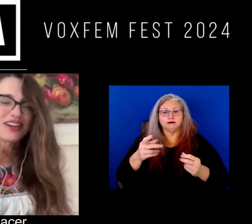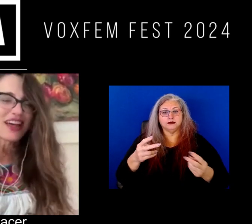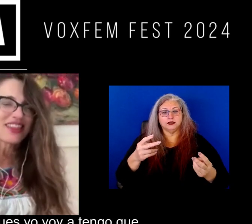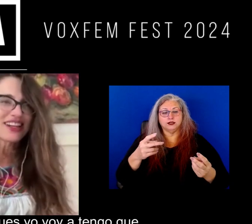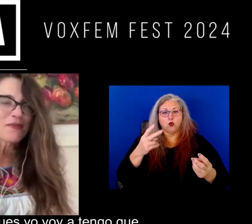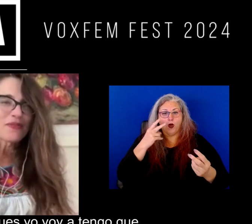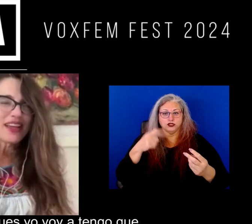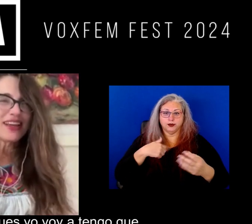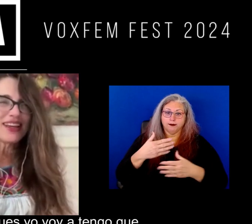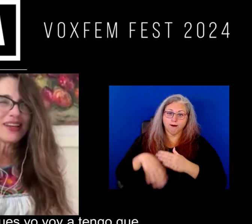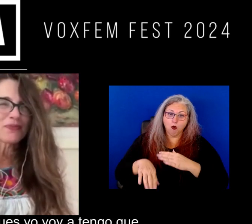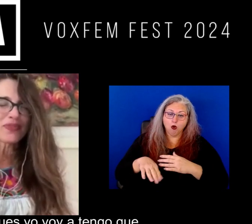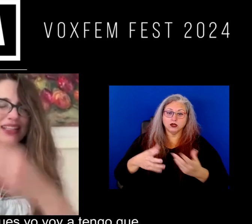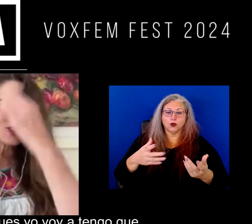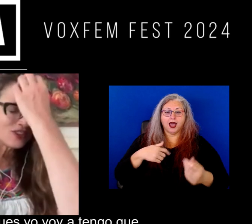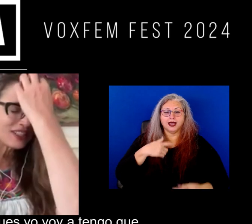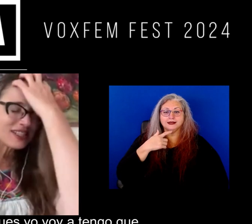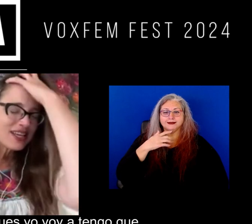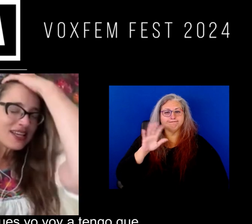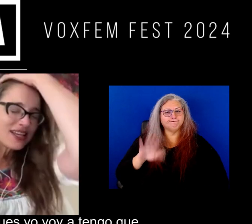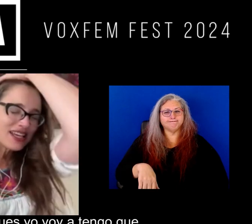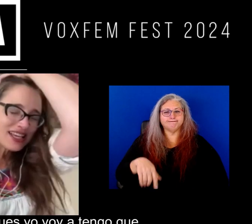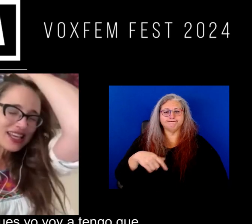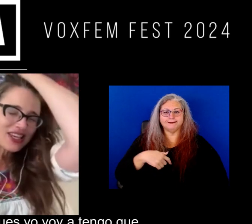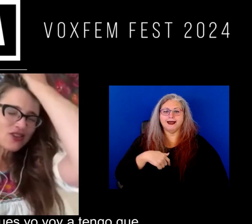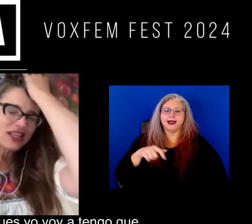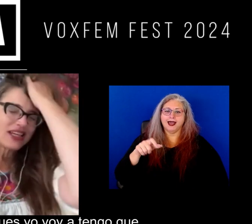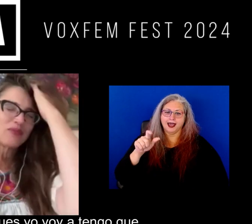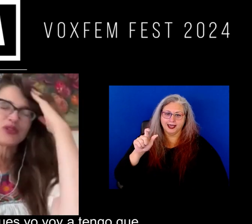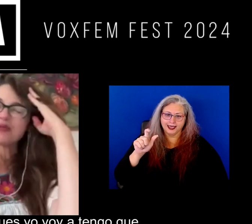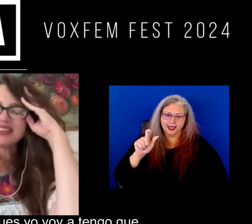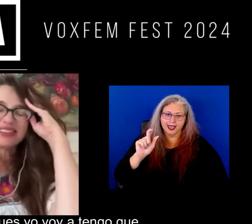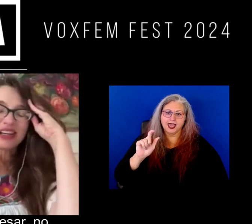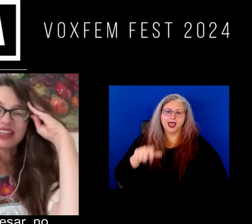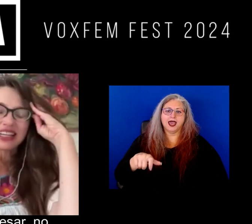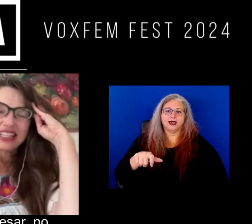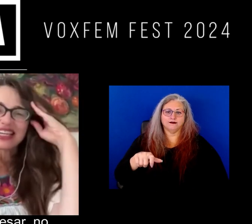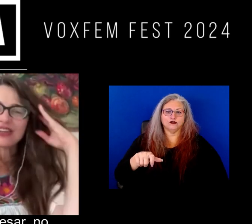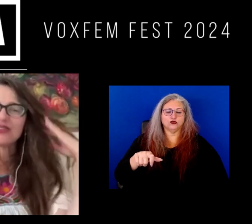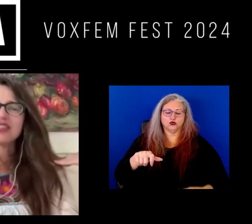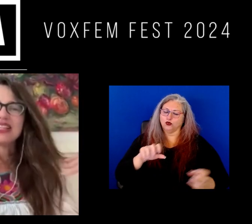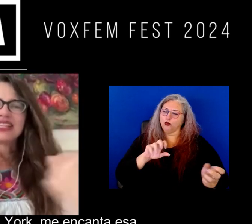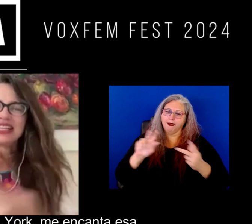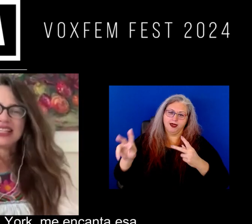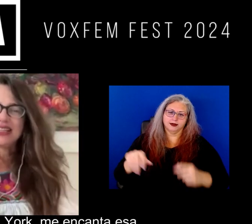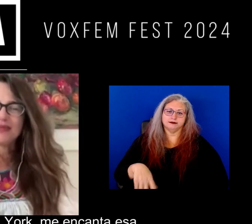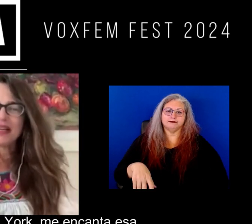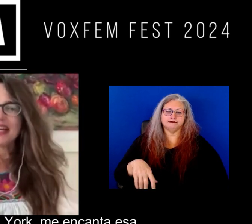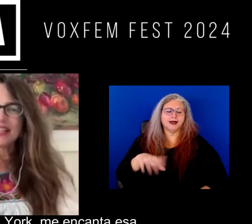nacer entonces yo dije pues yo voy a tengo que regresar ¿no?